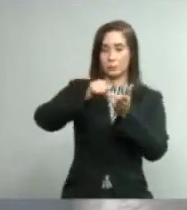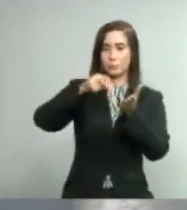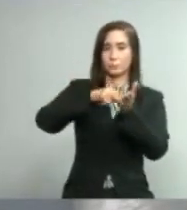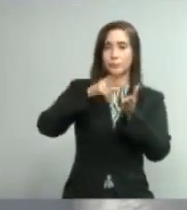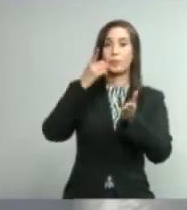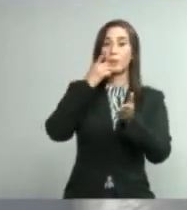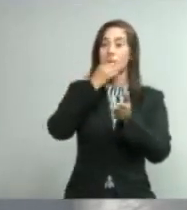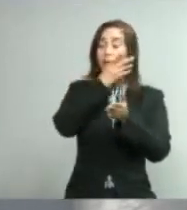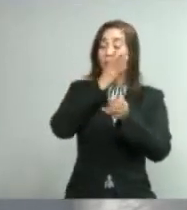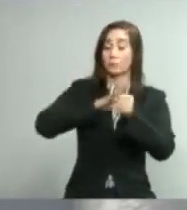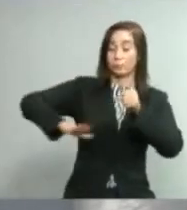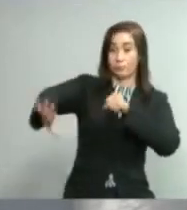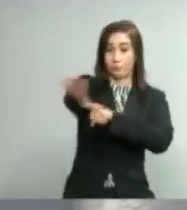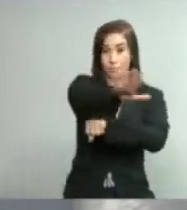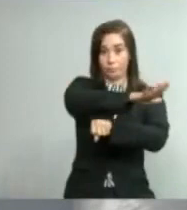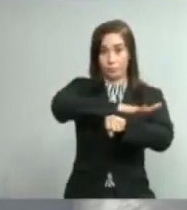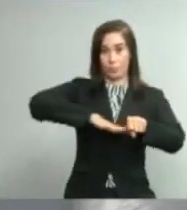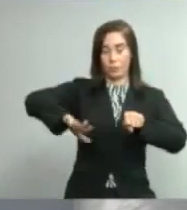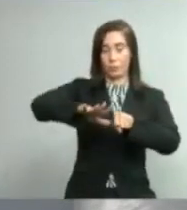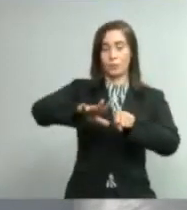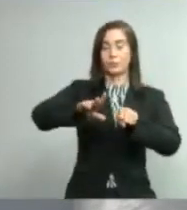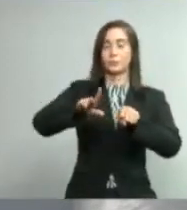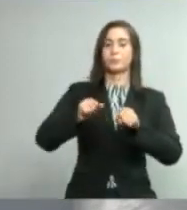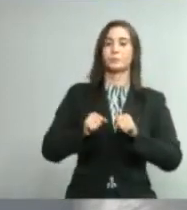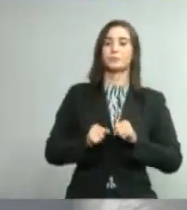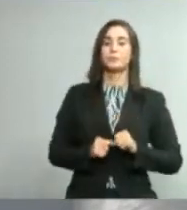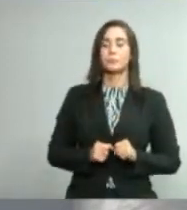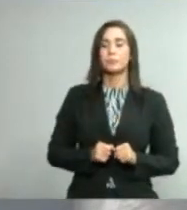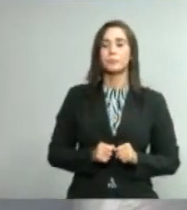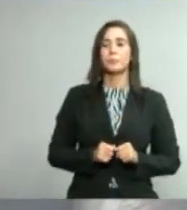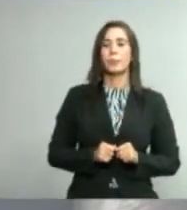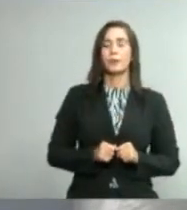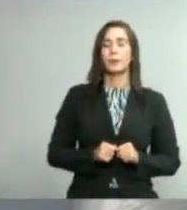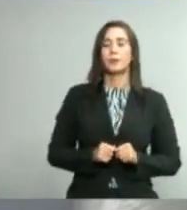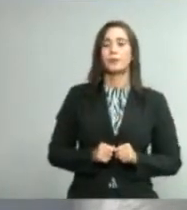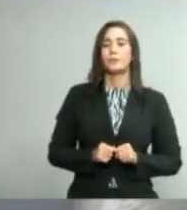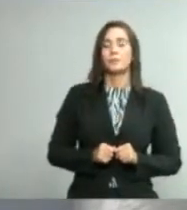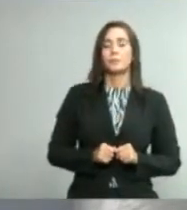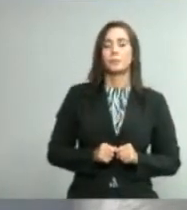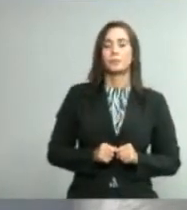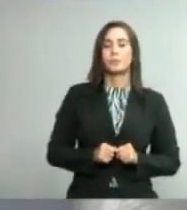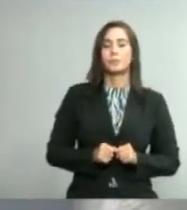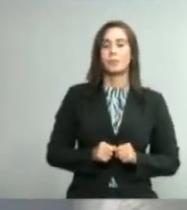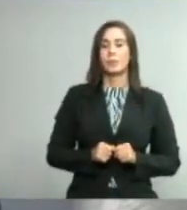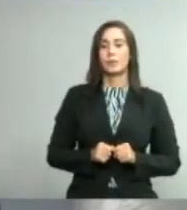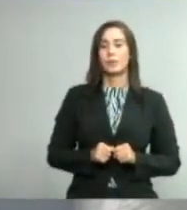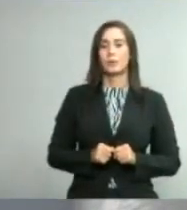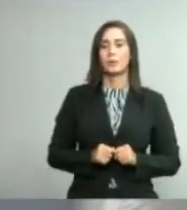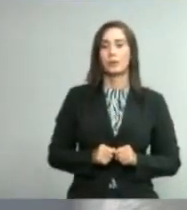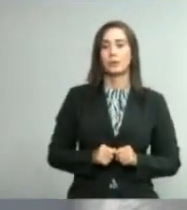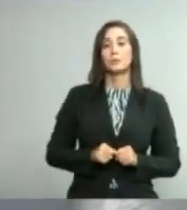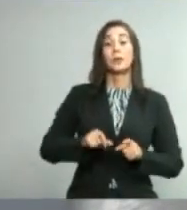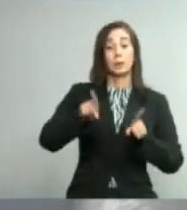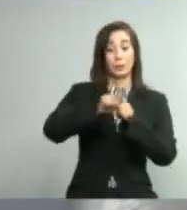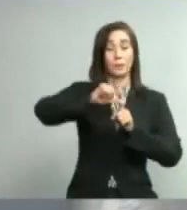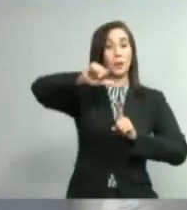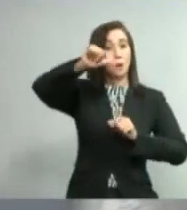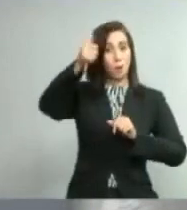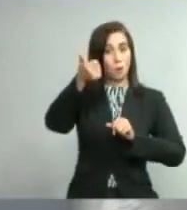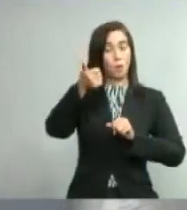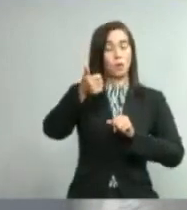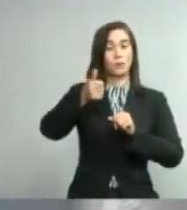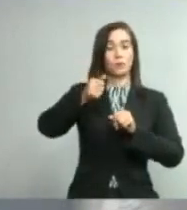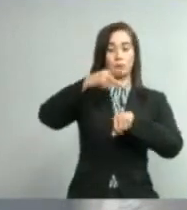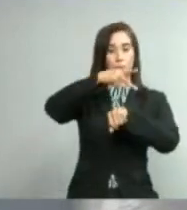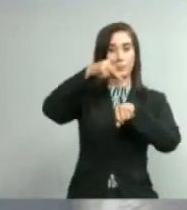las áreas del Distrito Nacional y la provincia Santo Domingo así como las provincias que también inician en el día